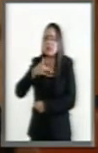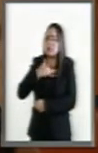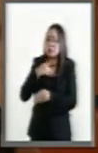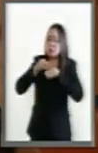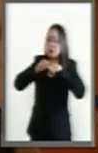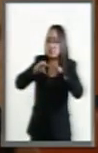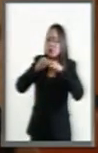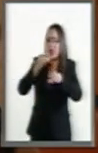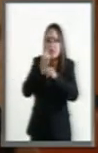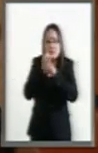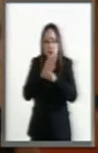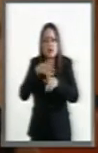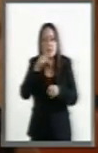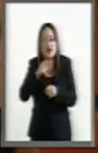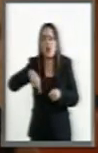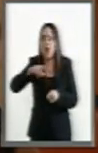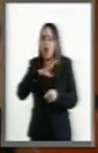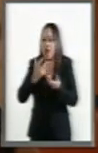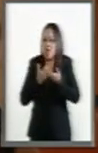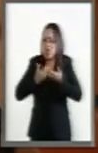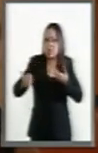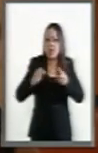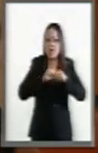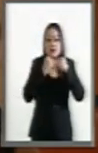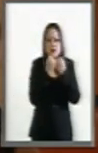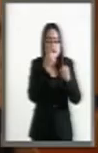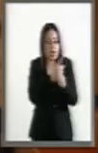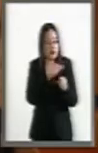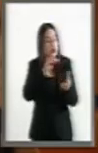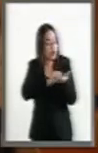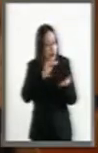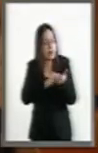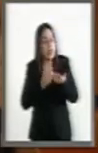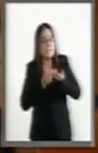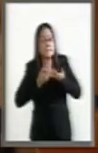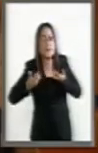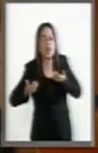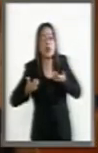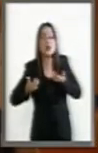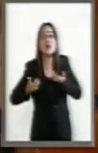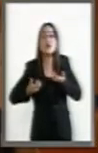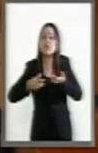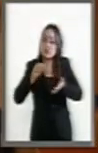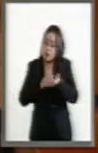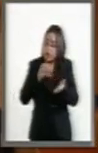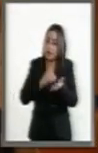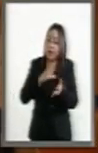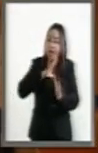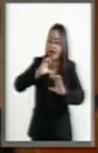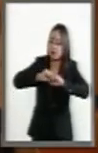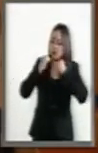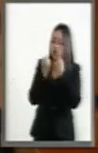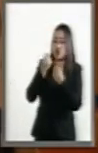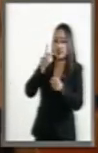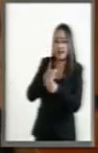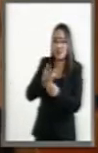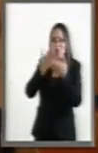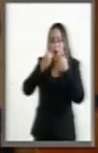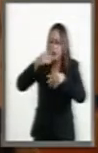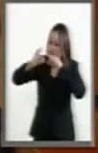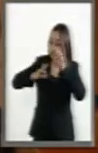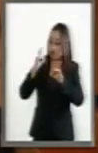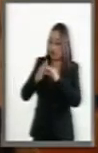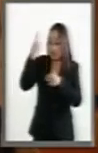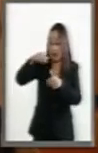Se le sigue alejando de la sociedad y desde luego sigue habiendo una sociedad que no está preparada